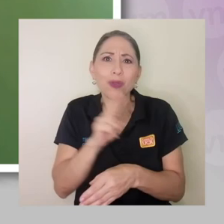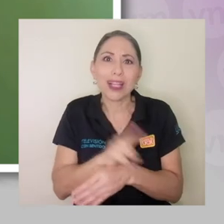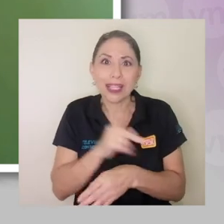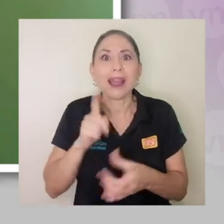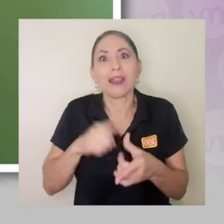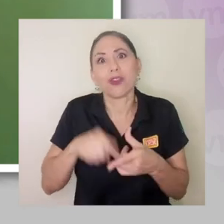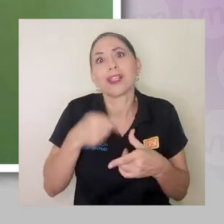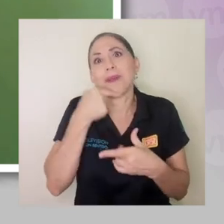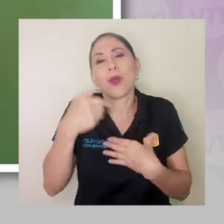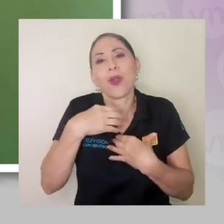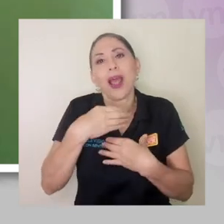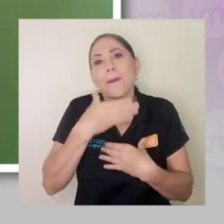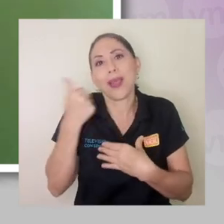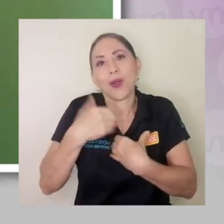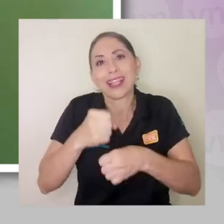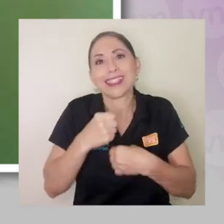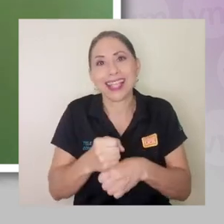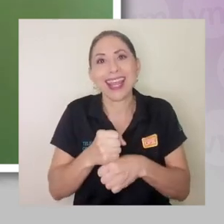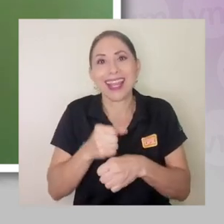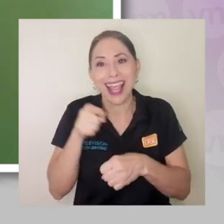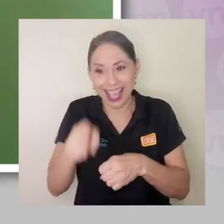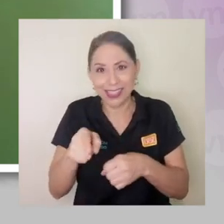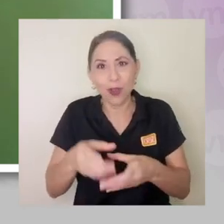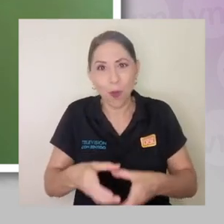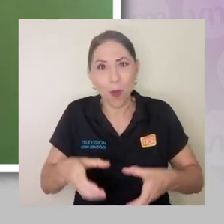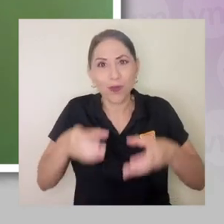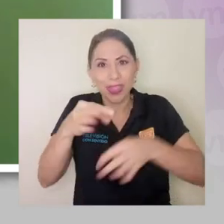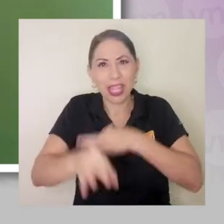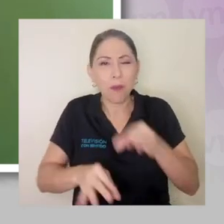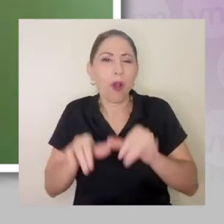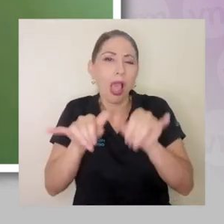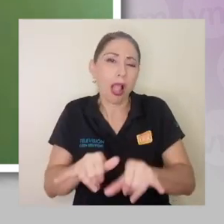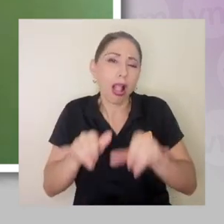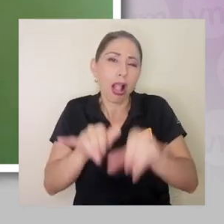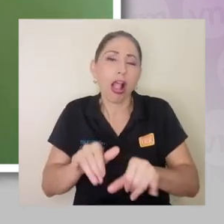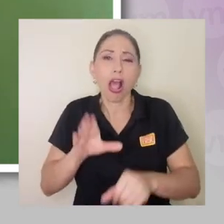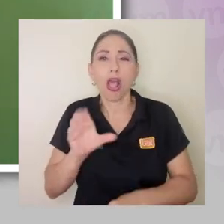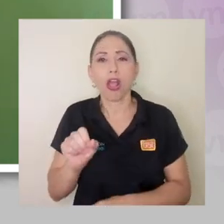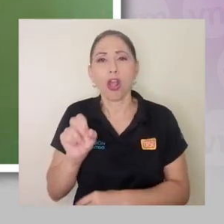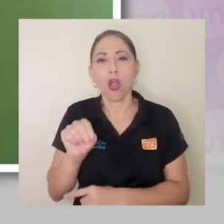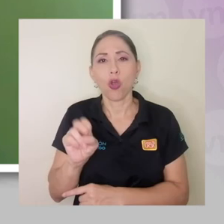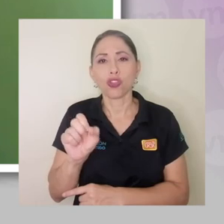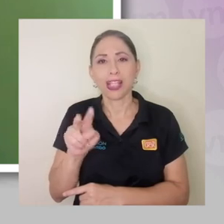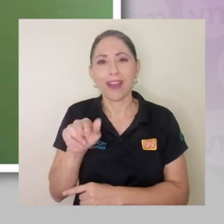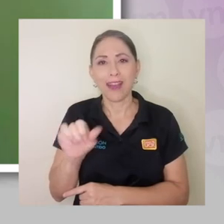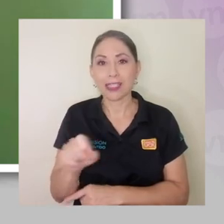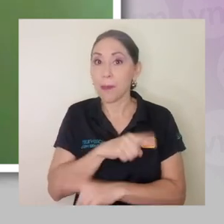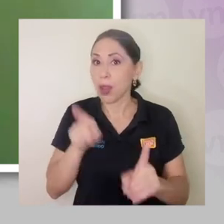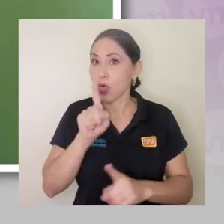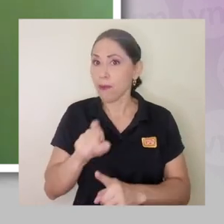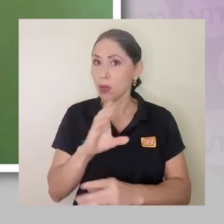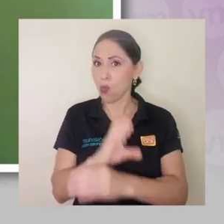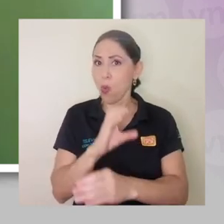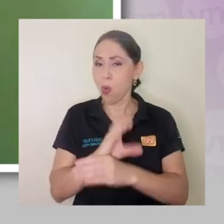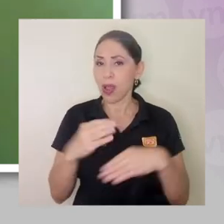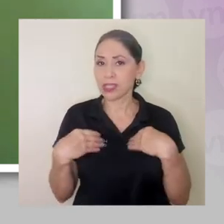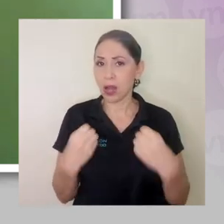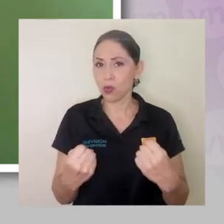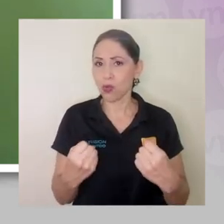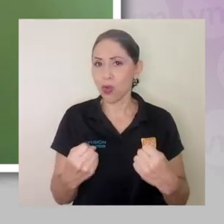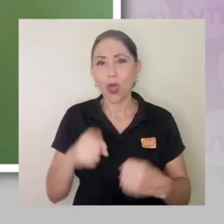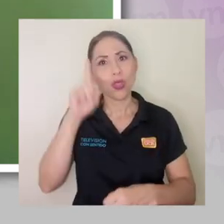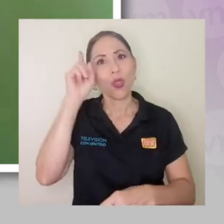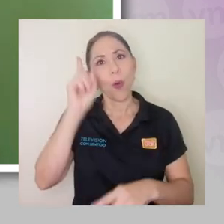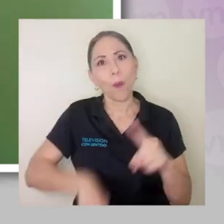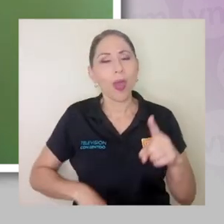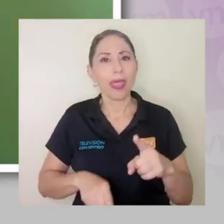mediante una conserva con las medidas, ¿verdad? Del caso a nivel de salud porque sí hay que tener cuidado también de